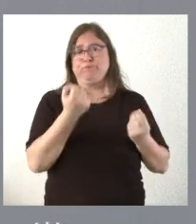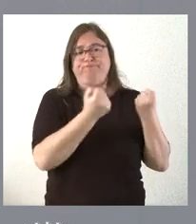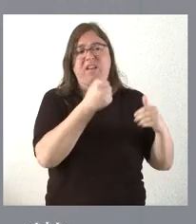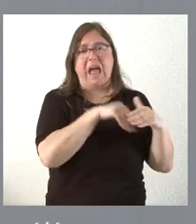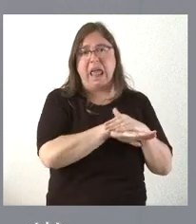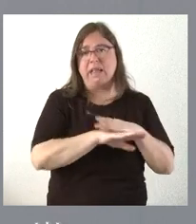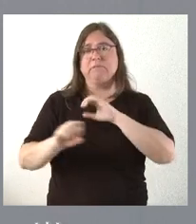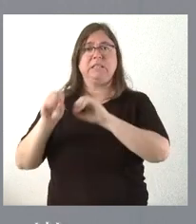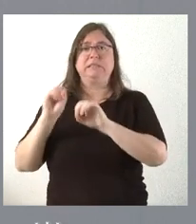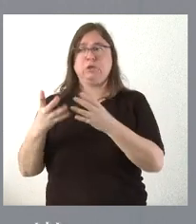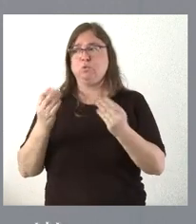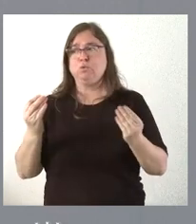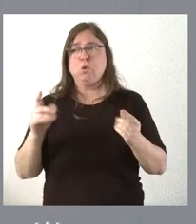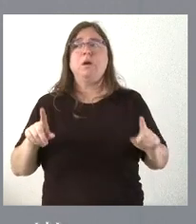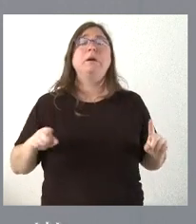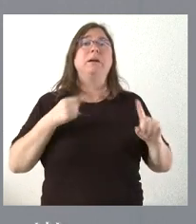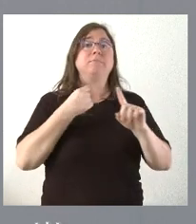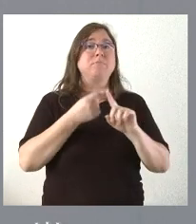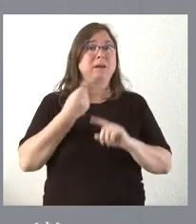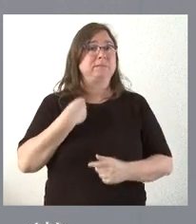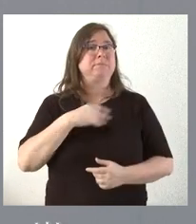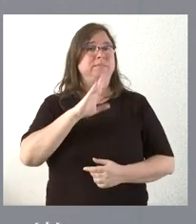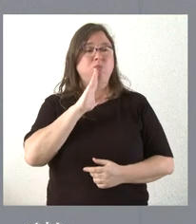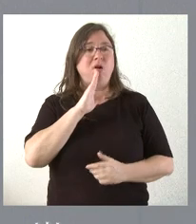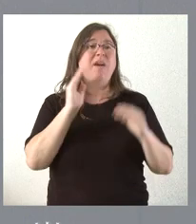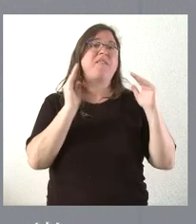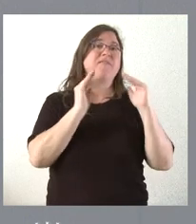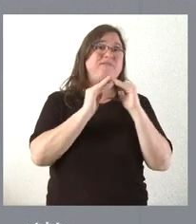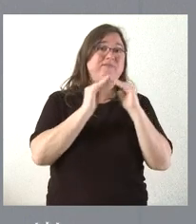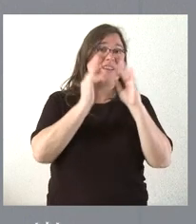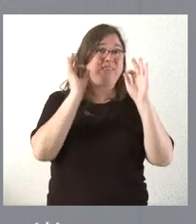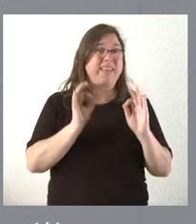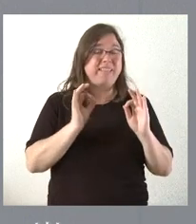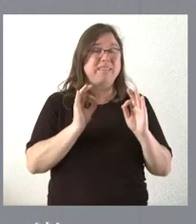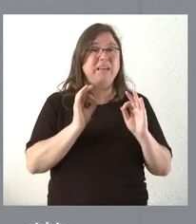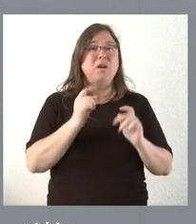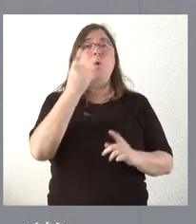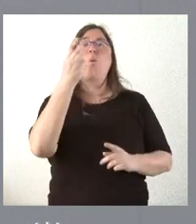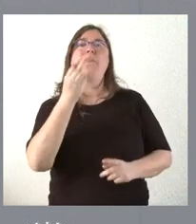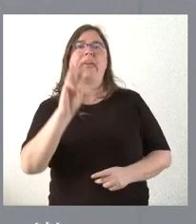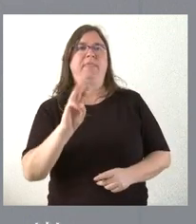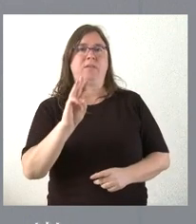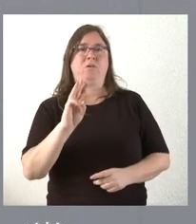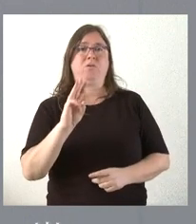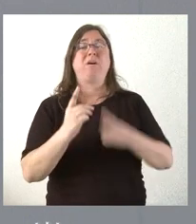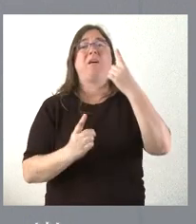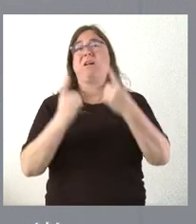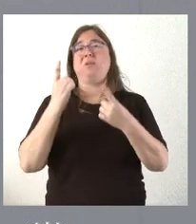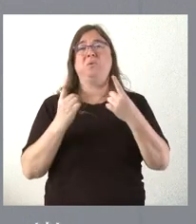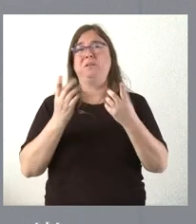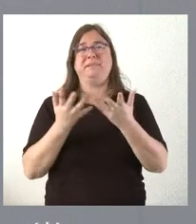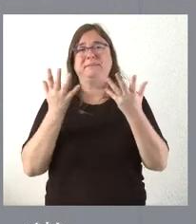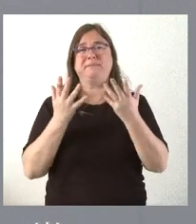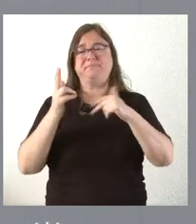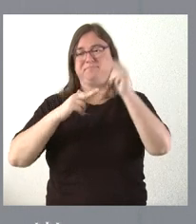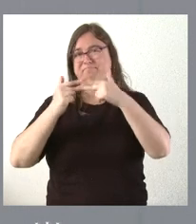y trasteros y bien porque de lo que son viviendas, que es apenas un tercio del total, algunas están sin